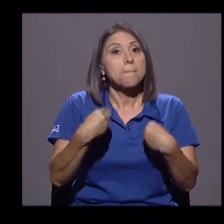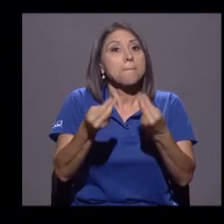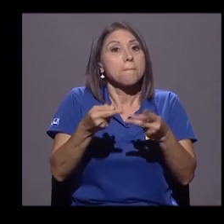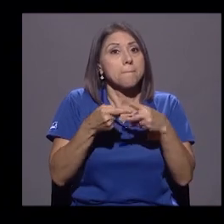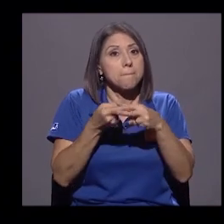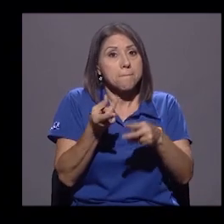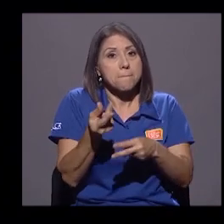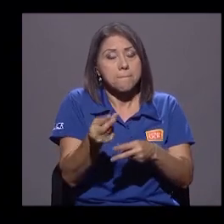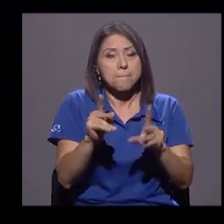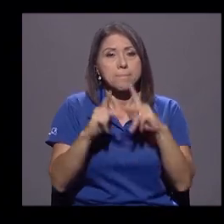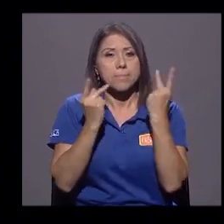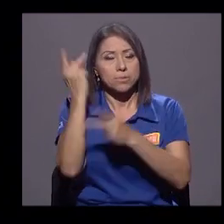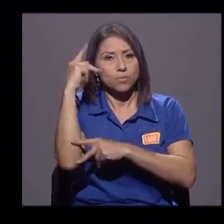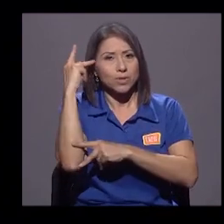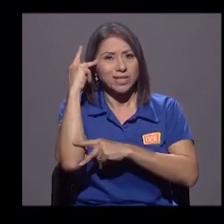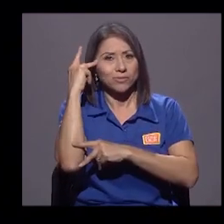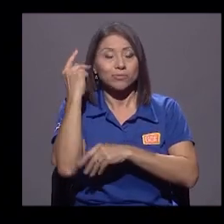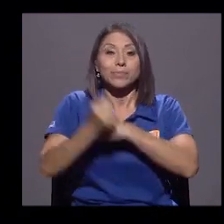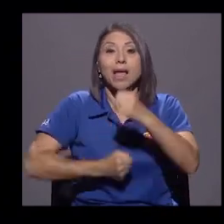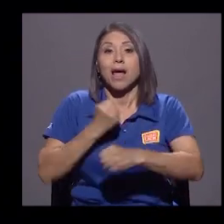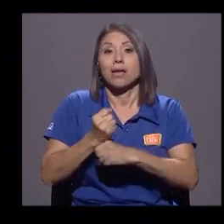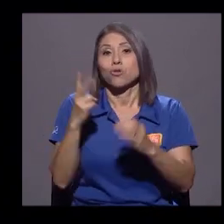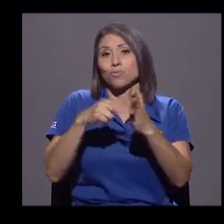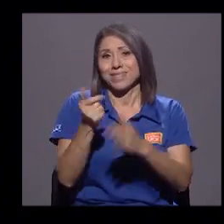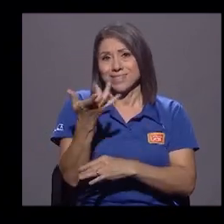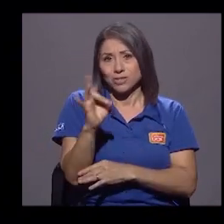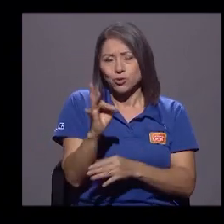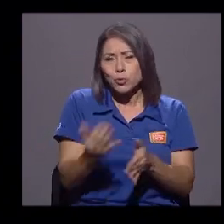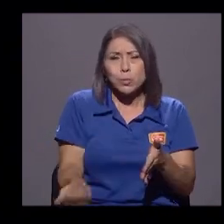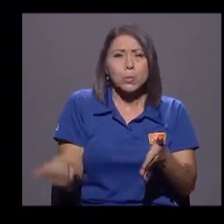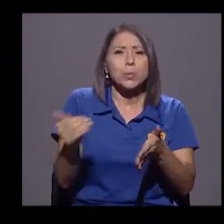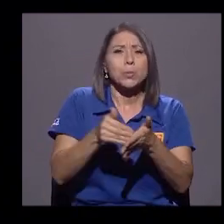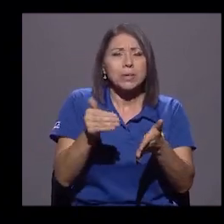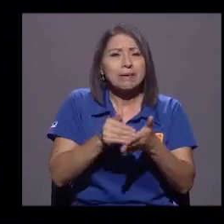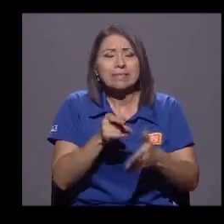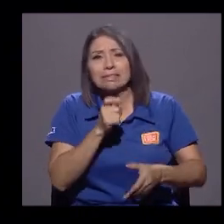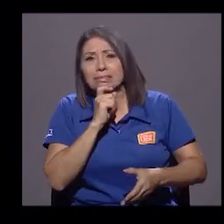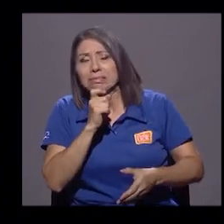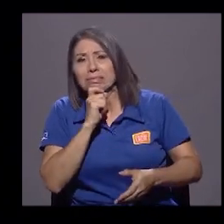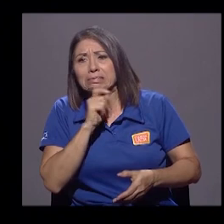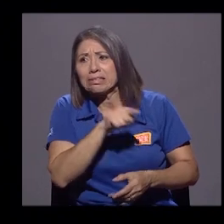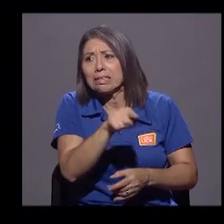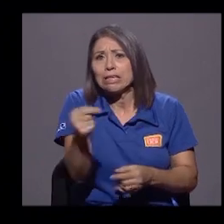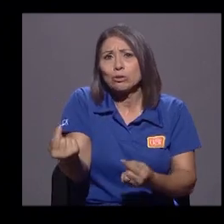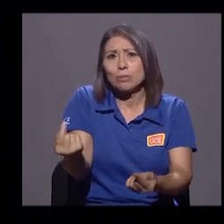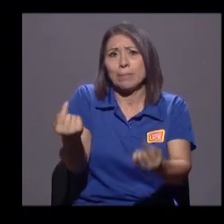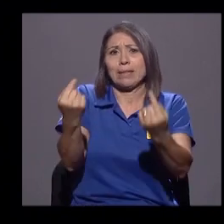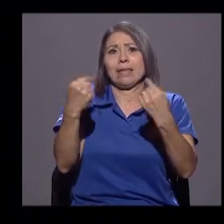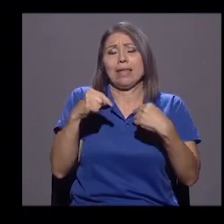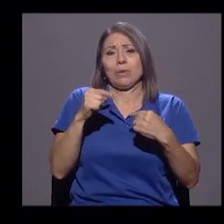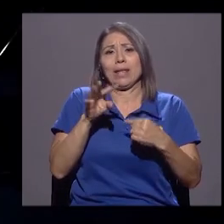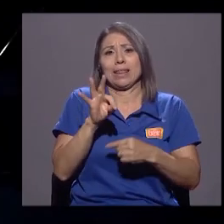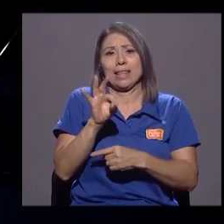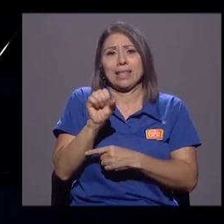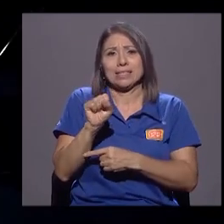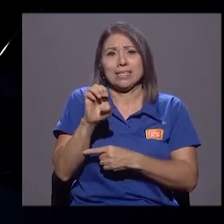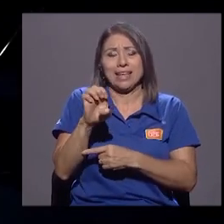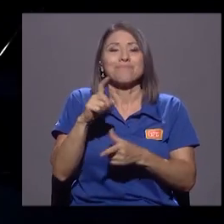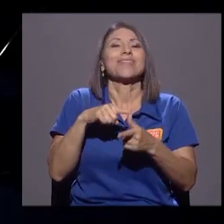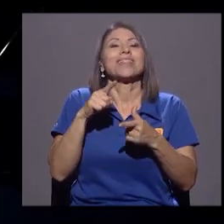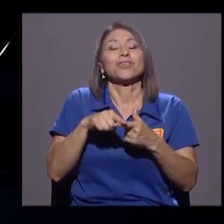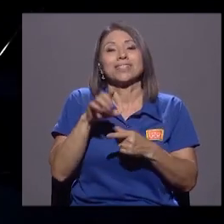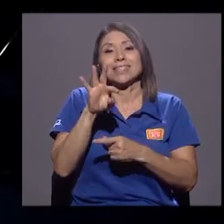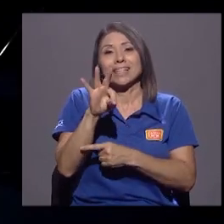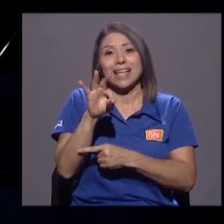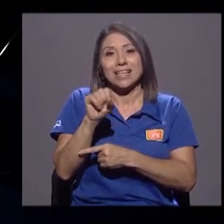políticos. En 2018 nuevamente se vieron en esas dificultades, vinieron al tribunal y el tribunal habilitó a